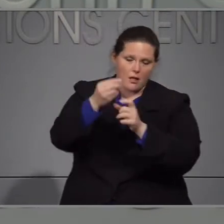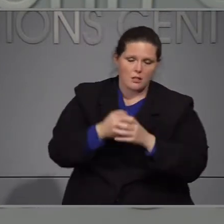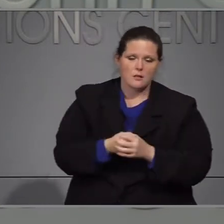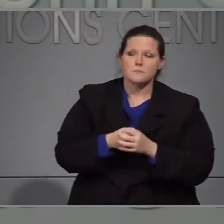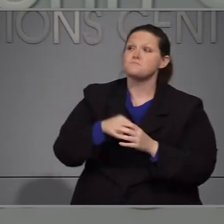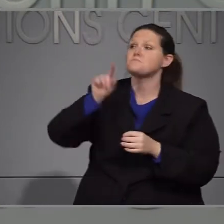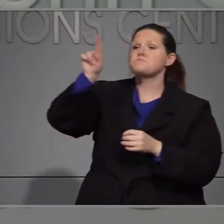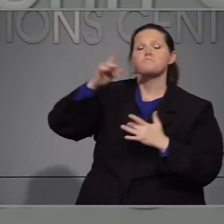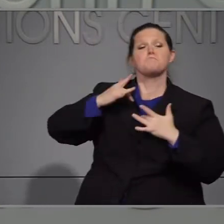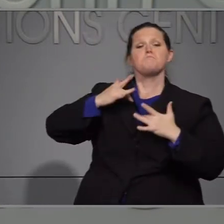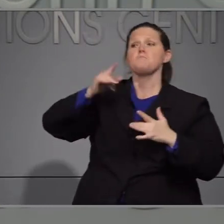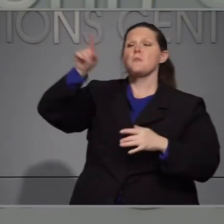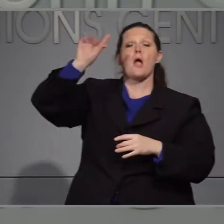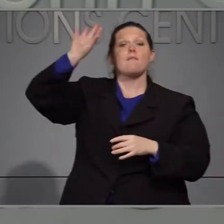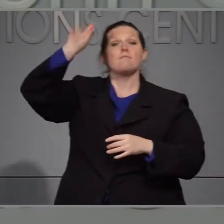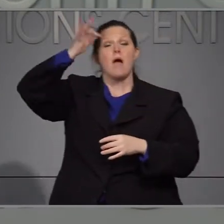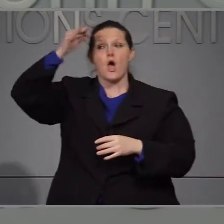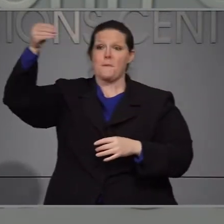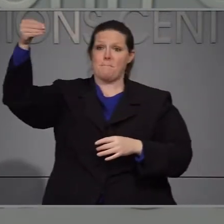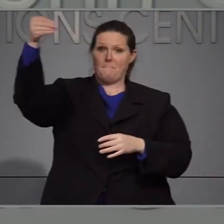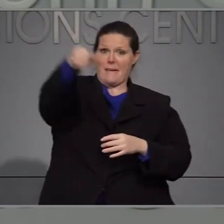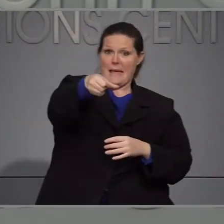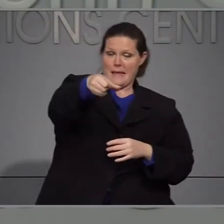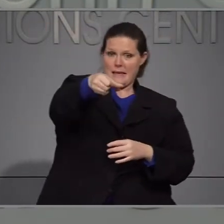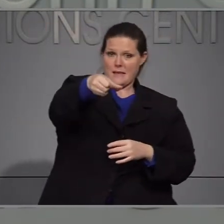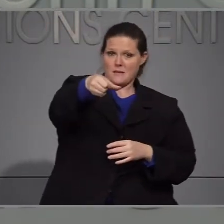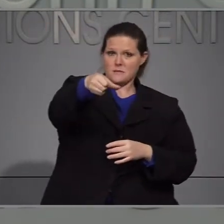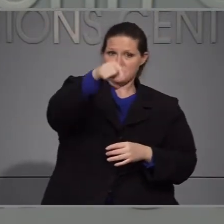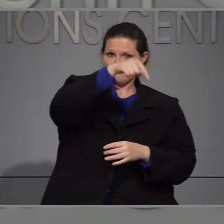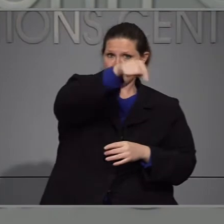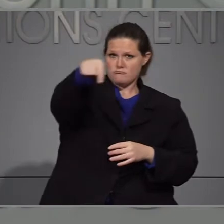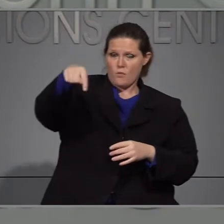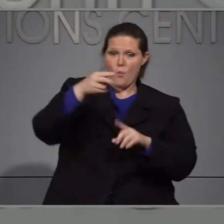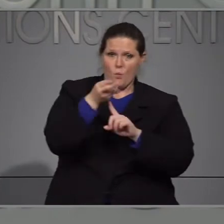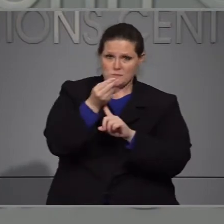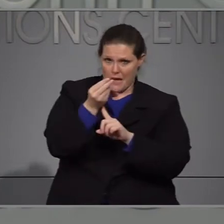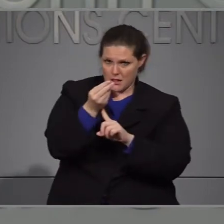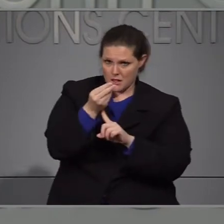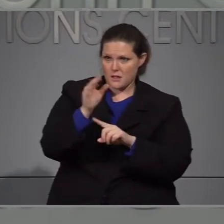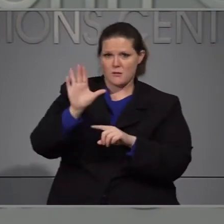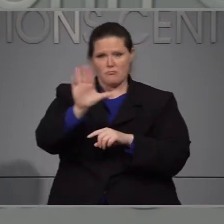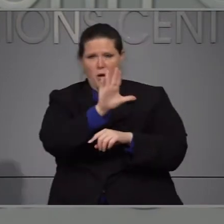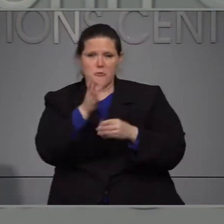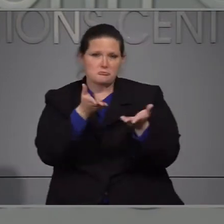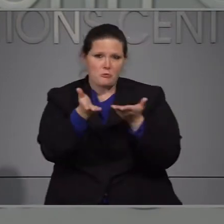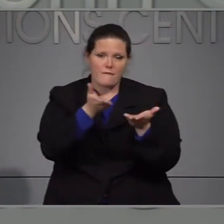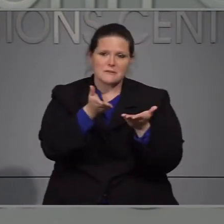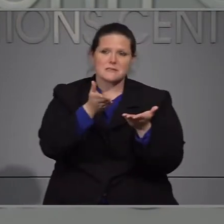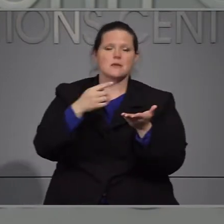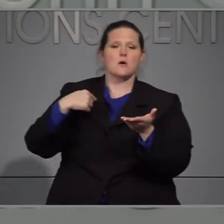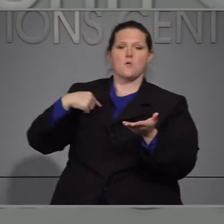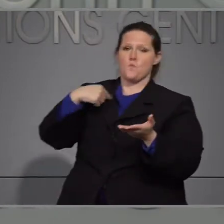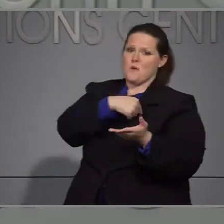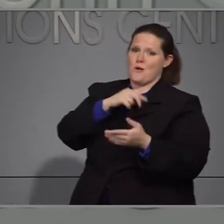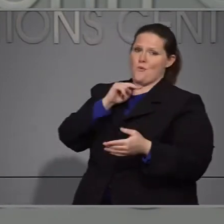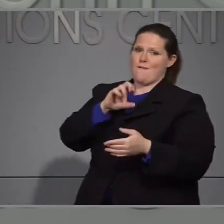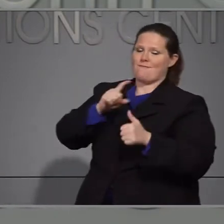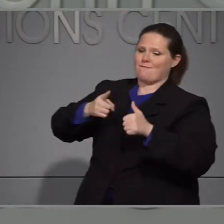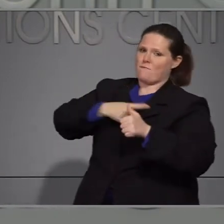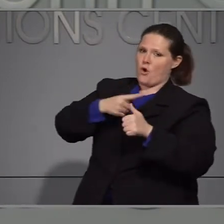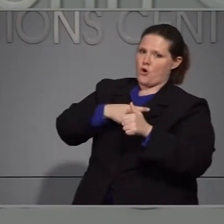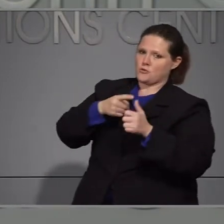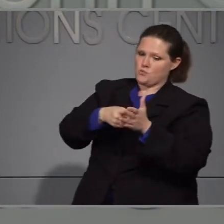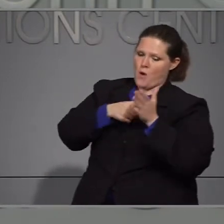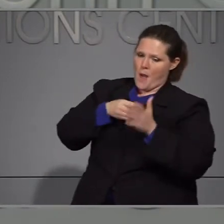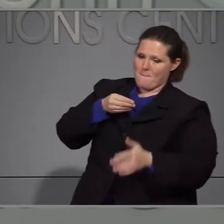aislarse y con distanciamiento social en tanto que el gobierno federal paga los costos de estas habitaciones